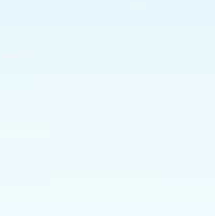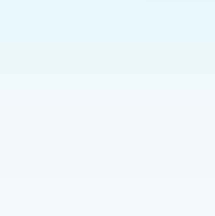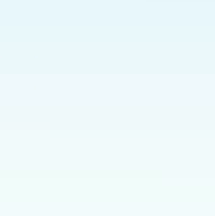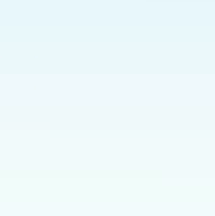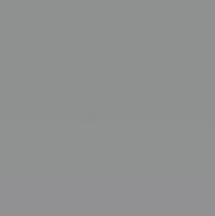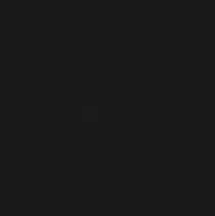350